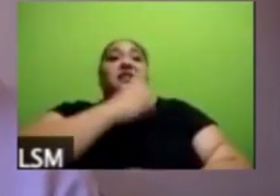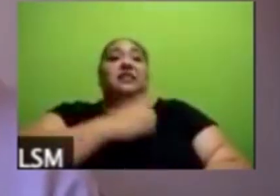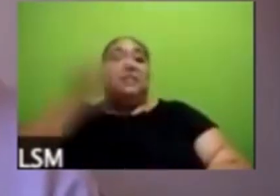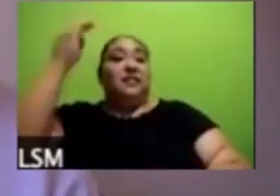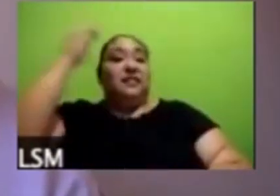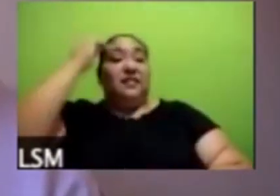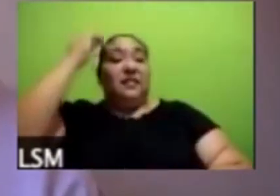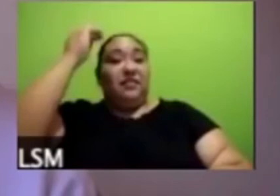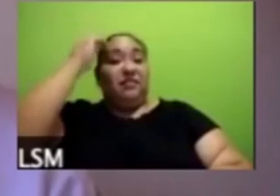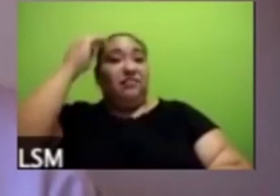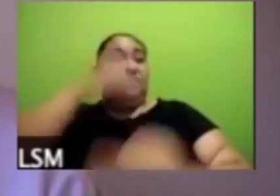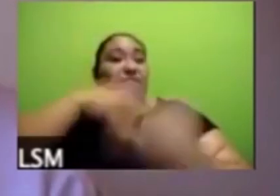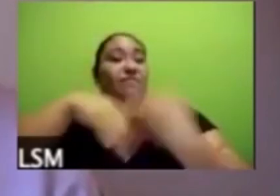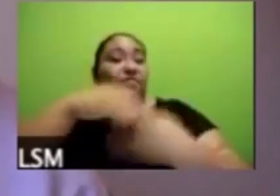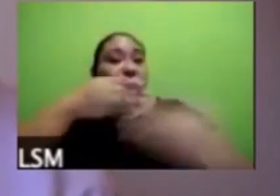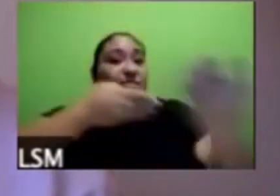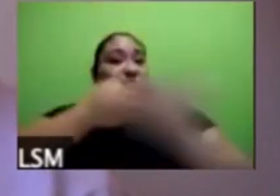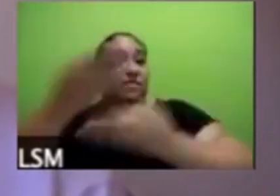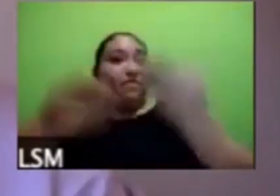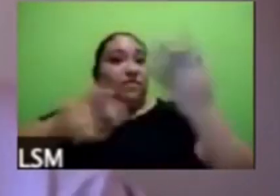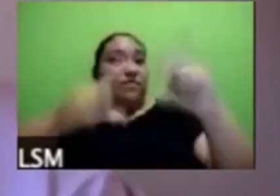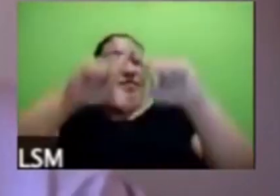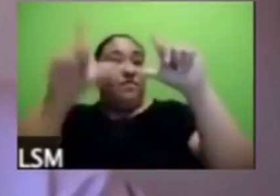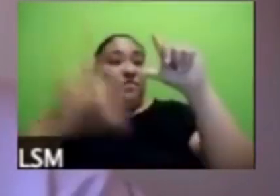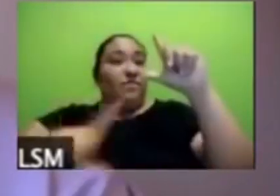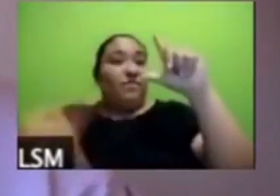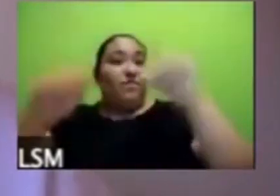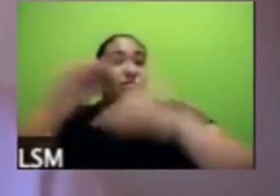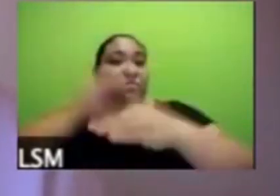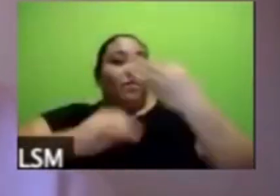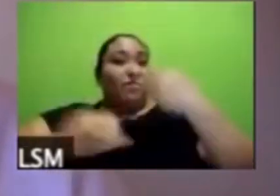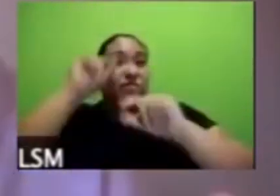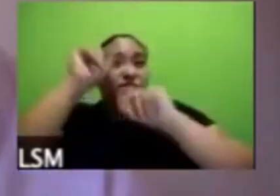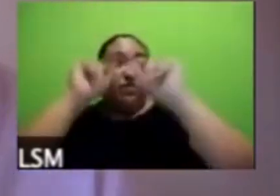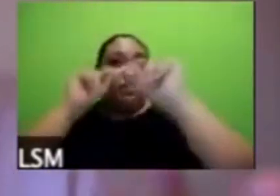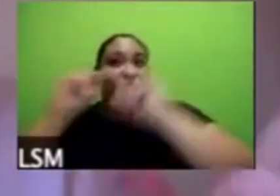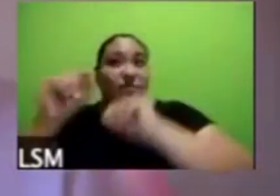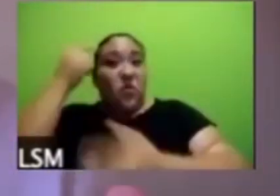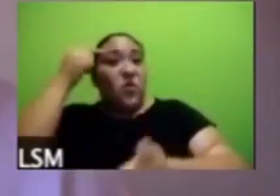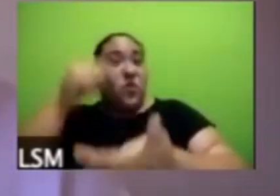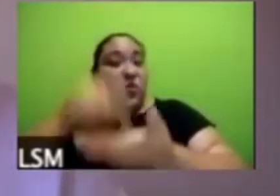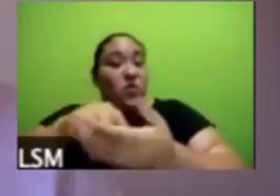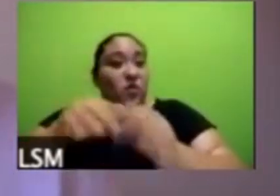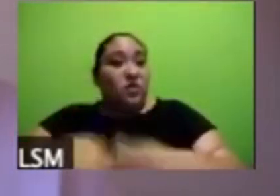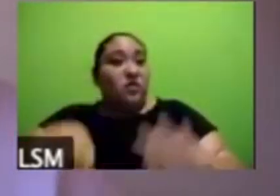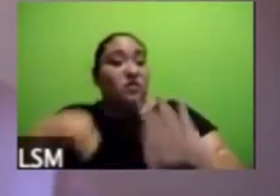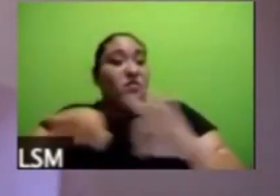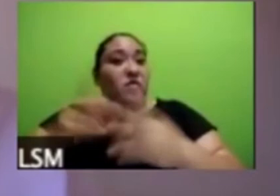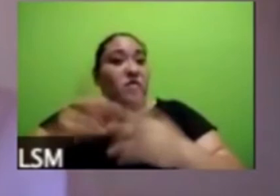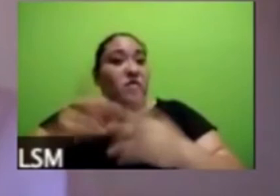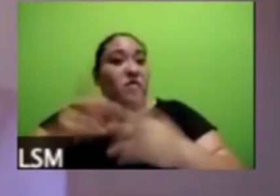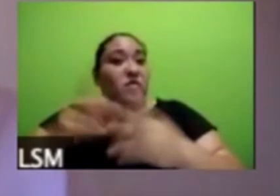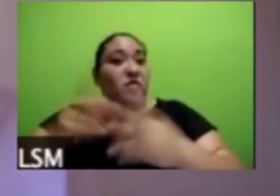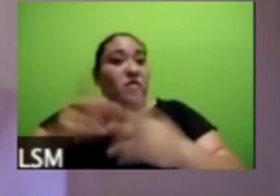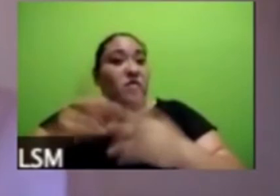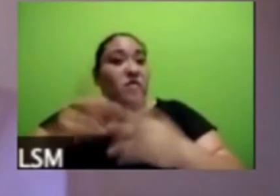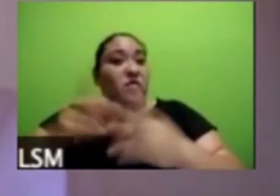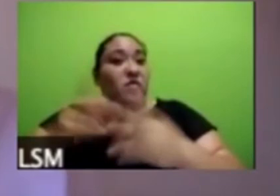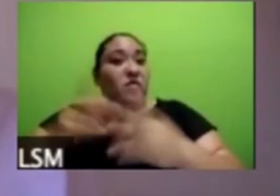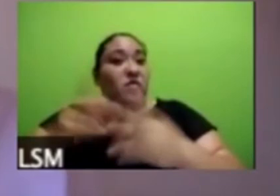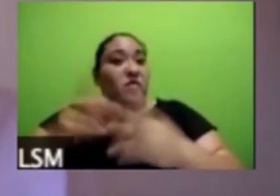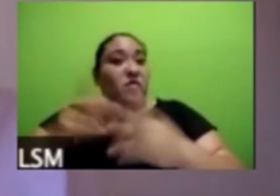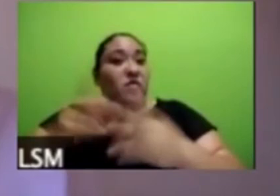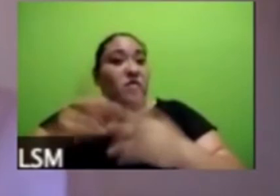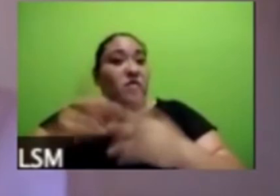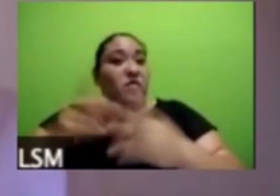mental en todo el país creo que ese fue un gran problema durante tres sexenios que no me voy a meter aquí a describir qué pasó pero ahora hay